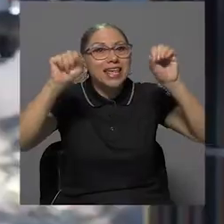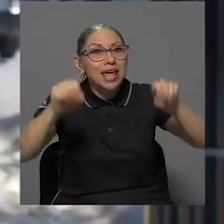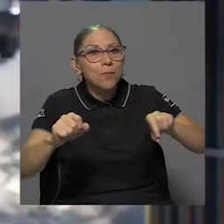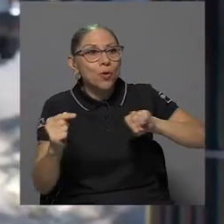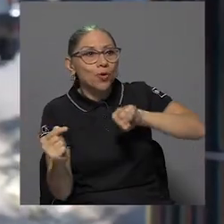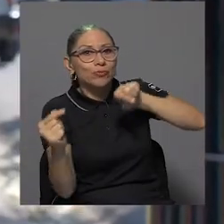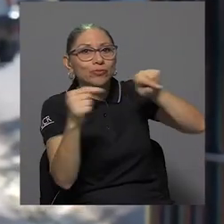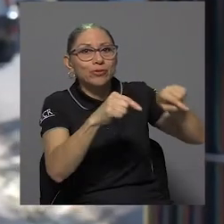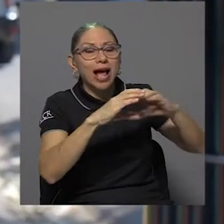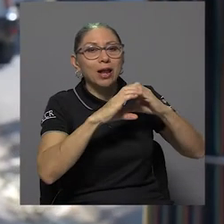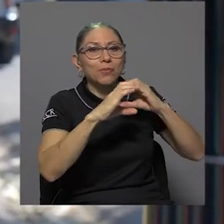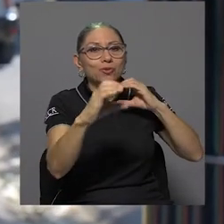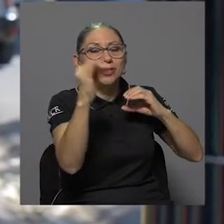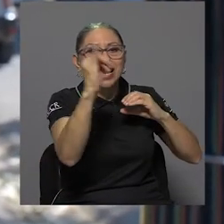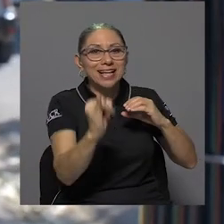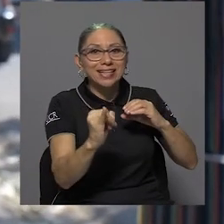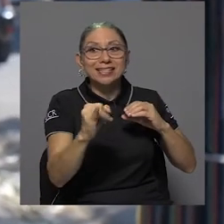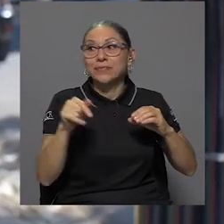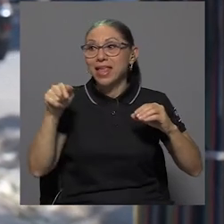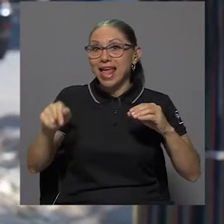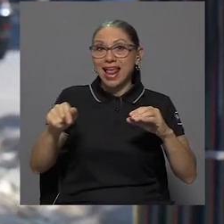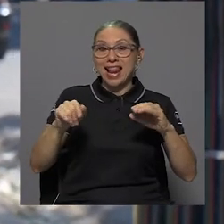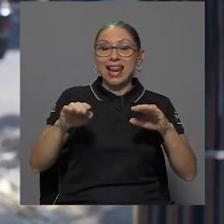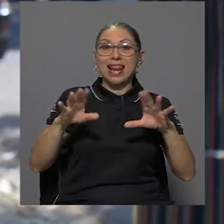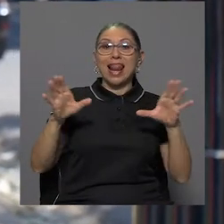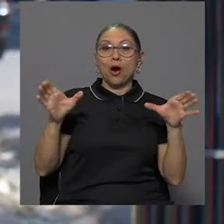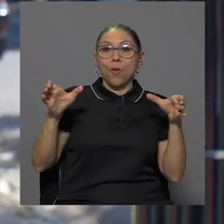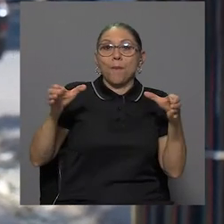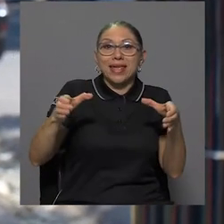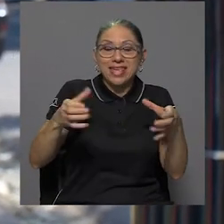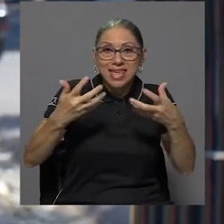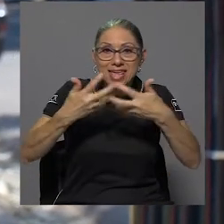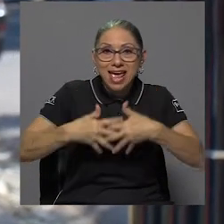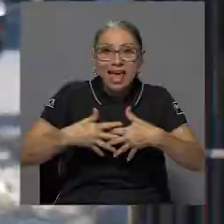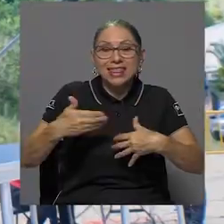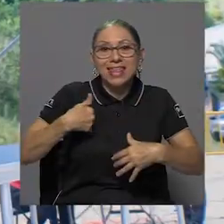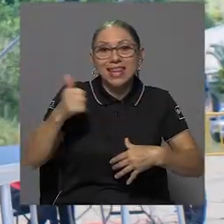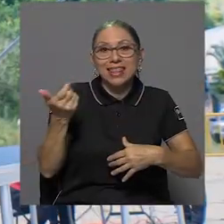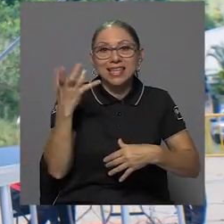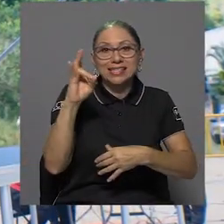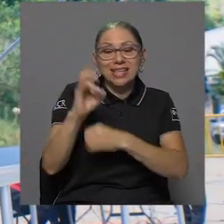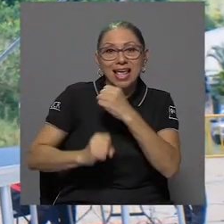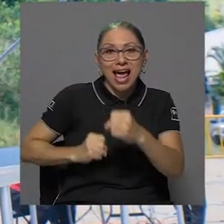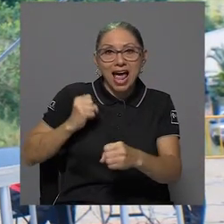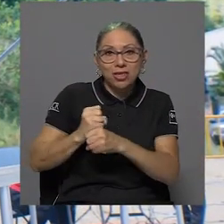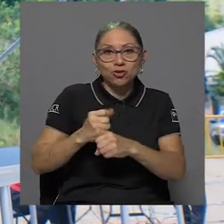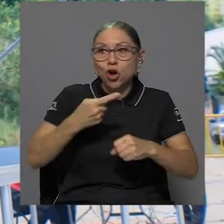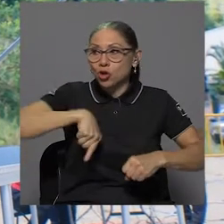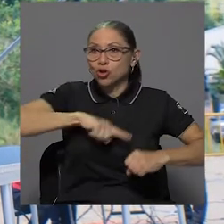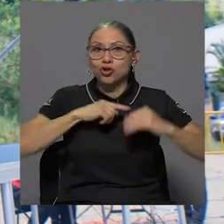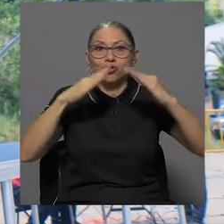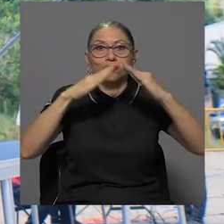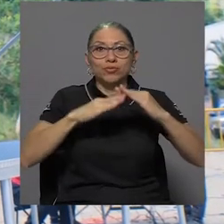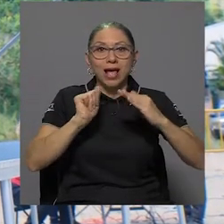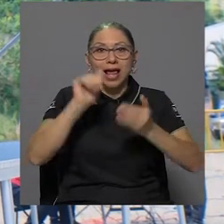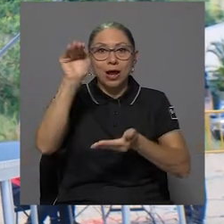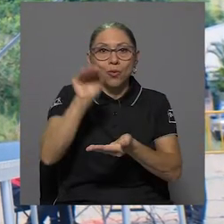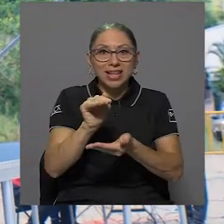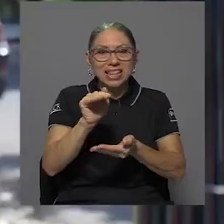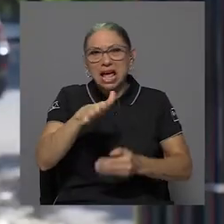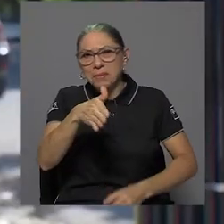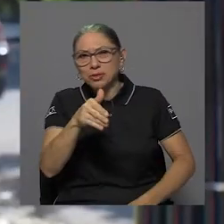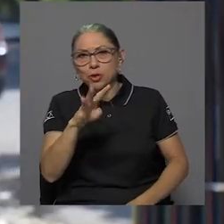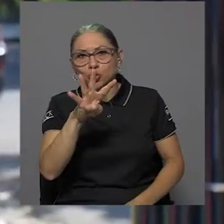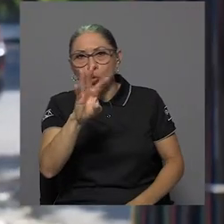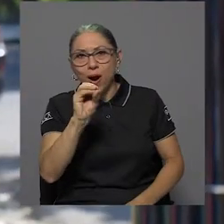La compañía consta con 17 años de trayectoria, somos de acá a La Juelita, tenemos alrededor de 40 bailarines.